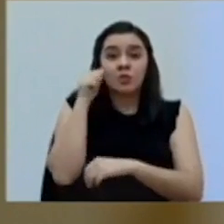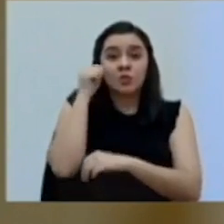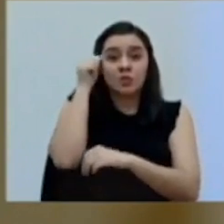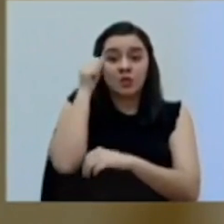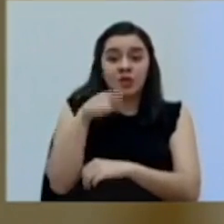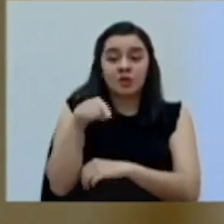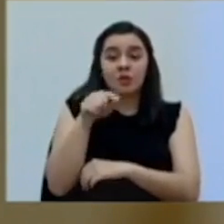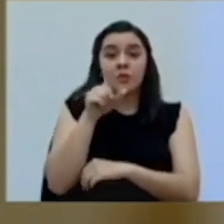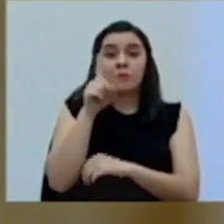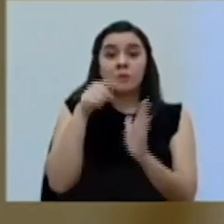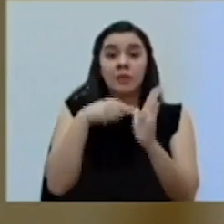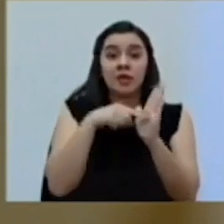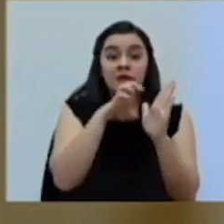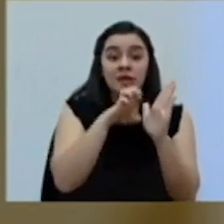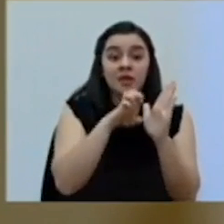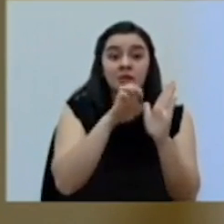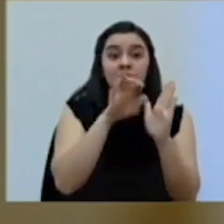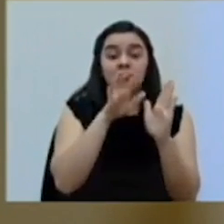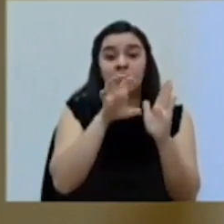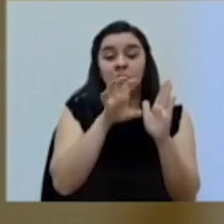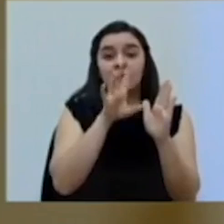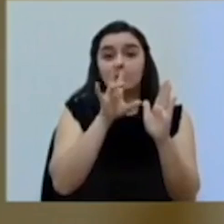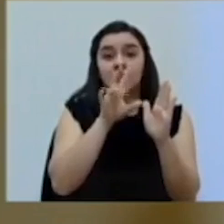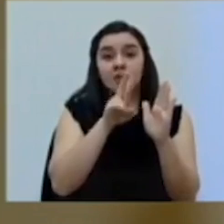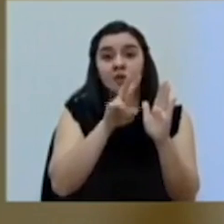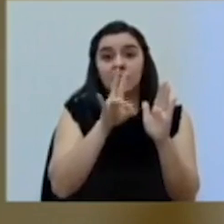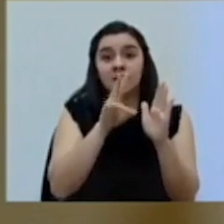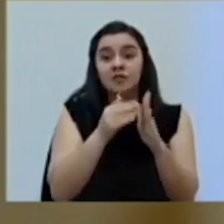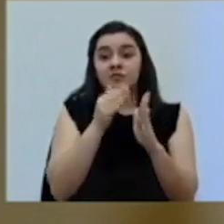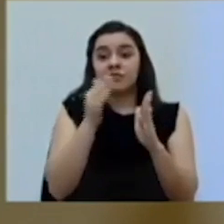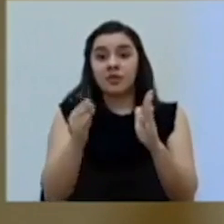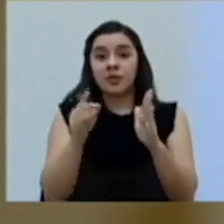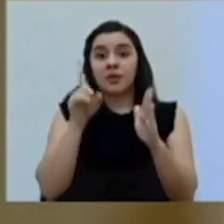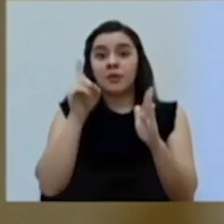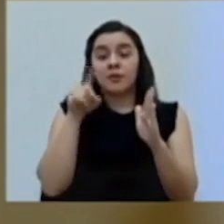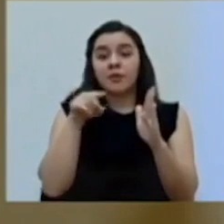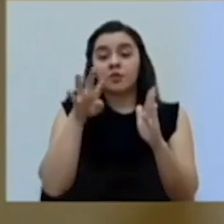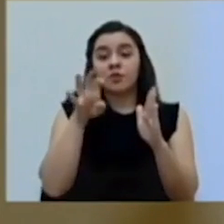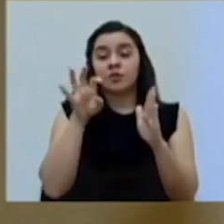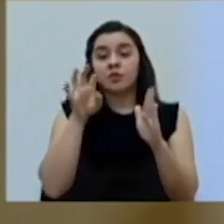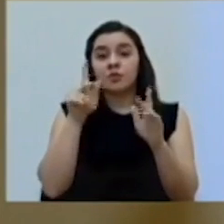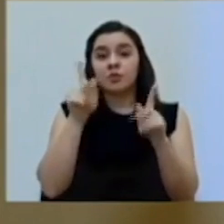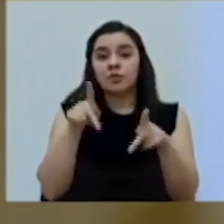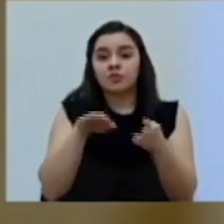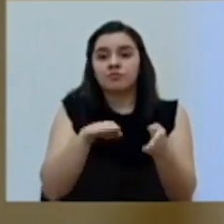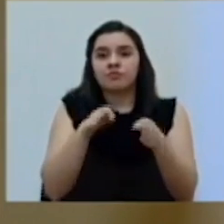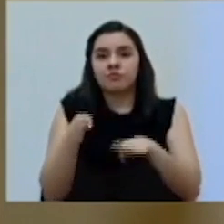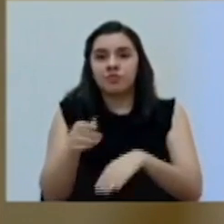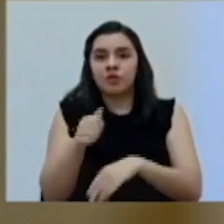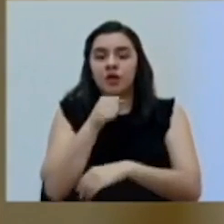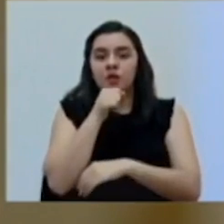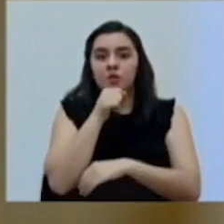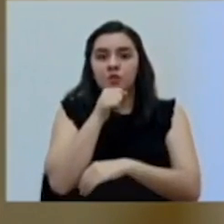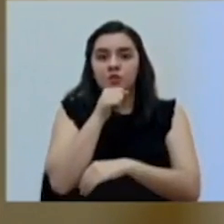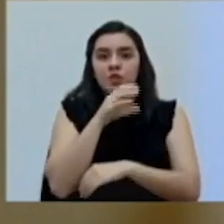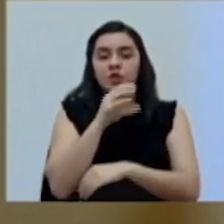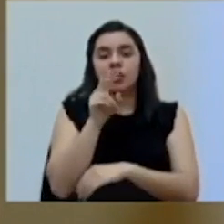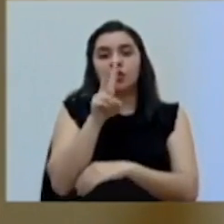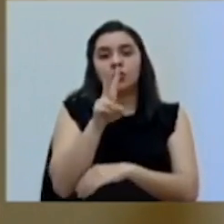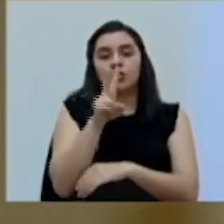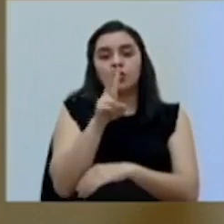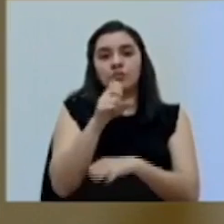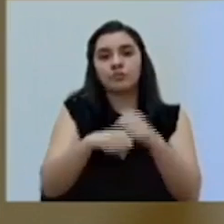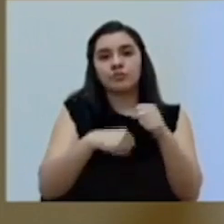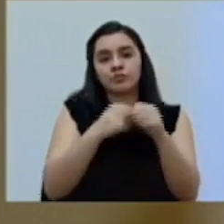,527, seguido por 494 personas fallecidas adultos y dos menores